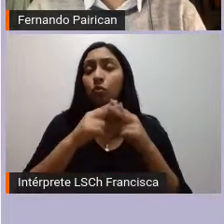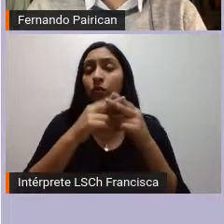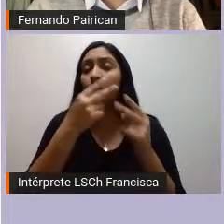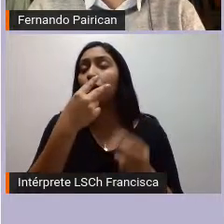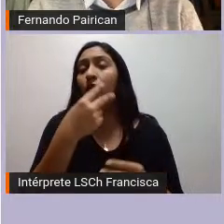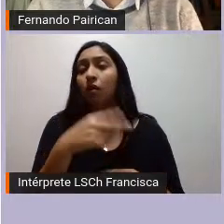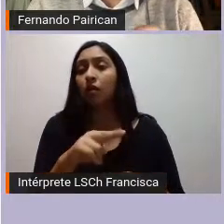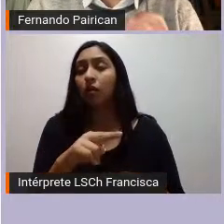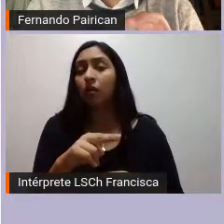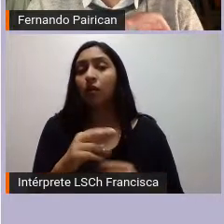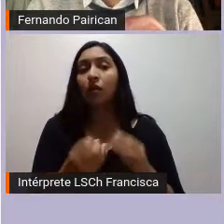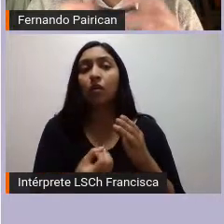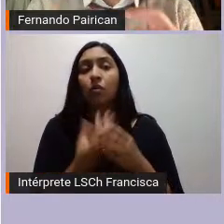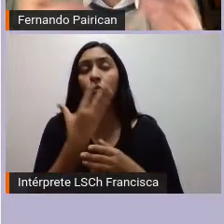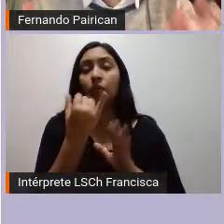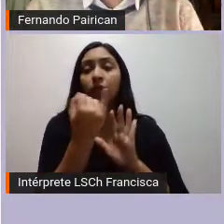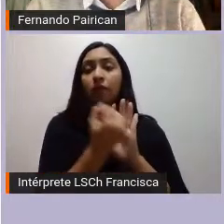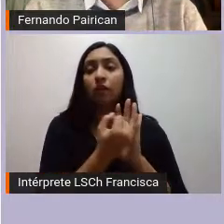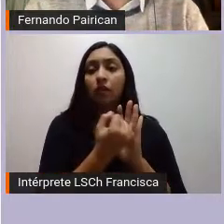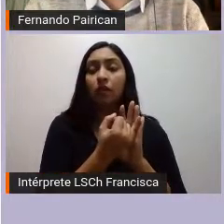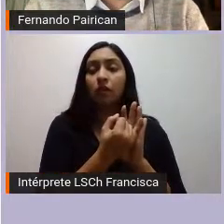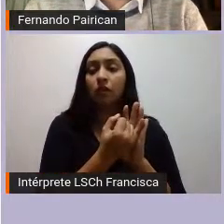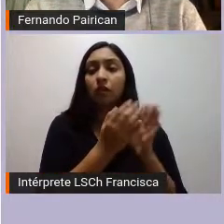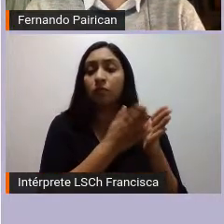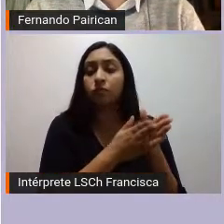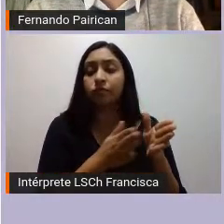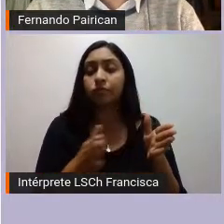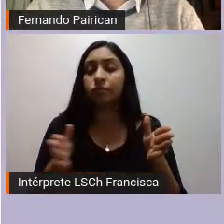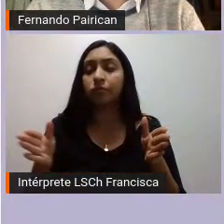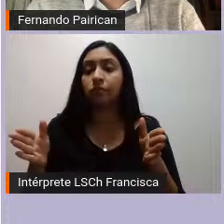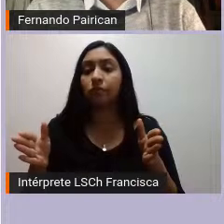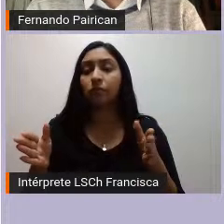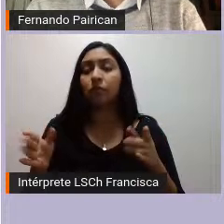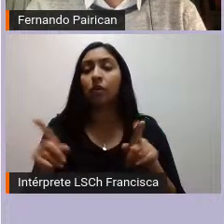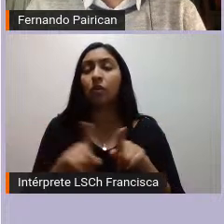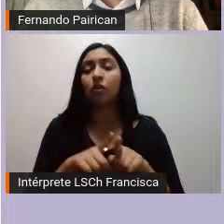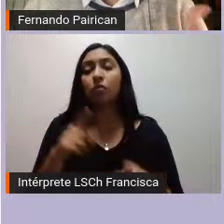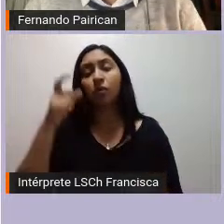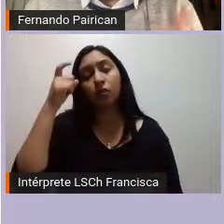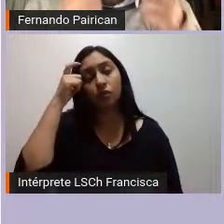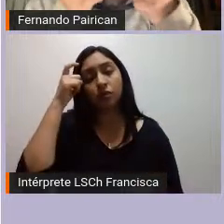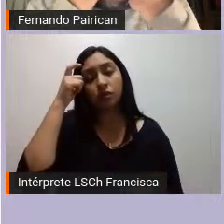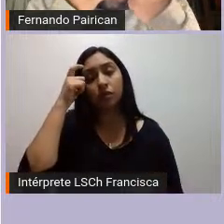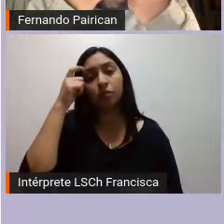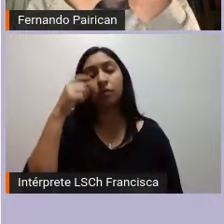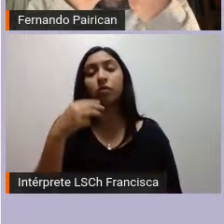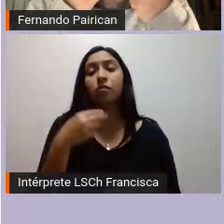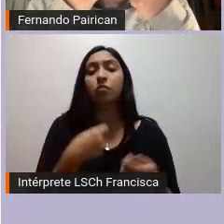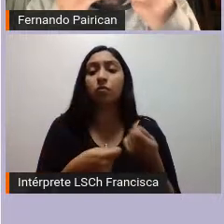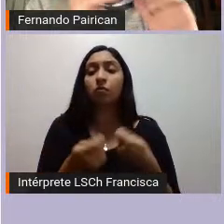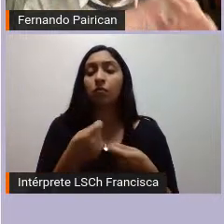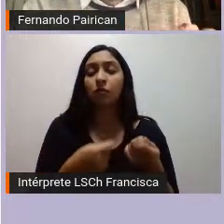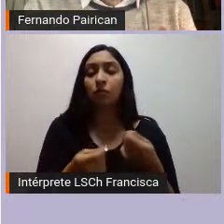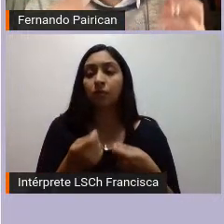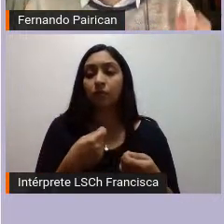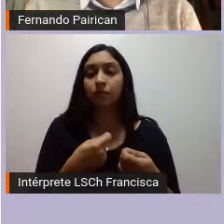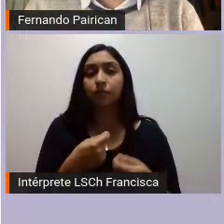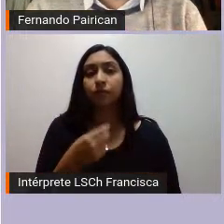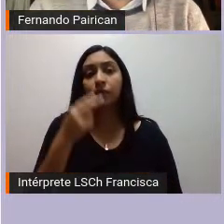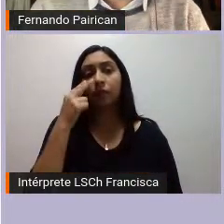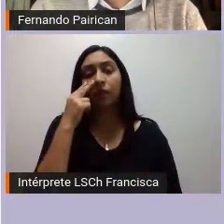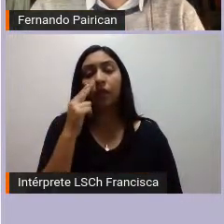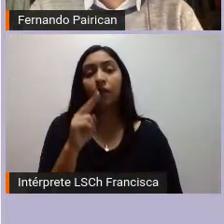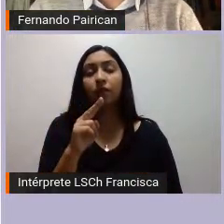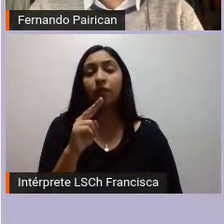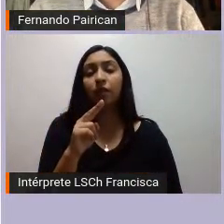la identidad como concepto de mercancía y vemos y eso es muy más allá de la parte que estoy